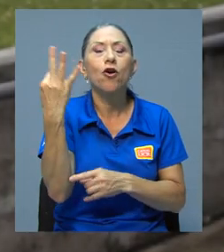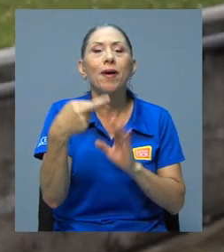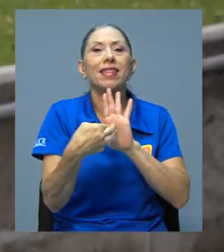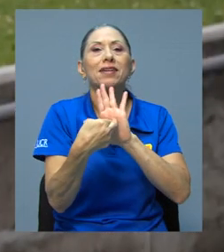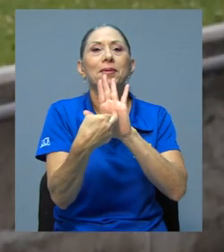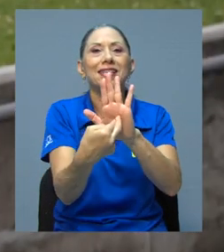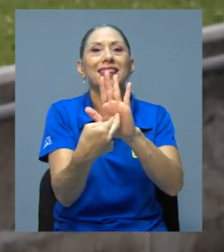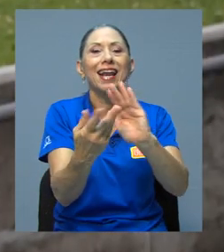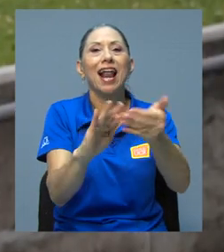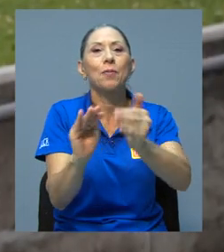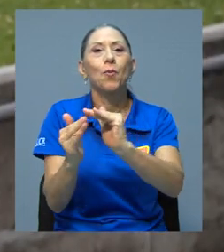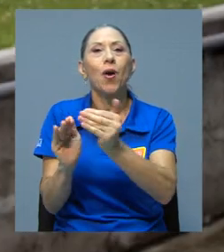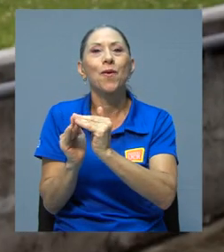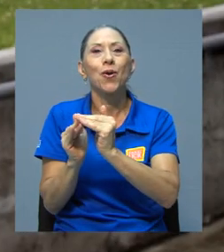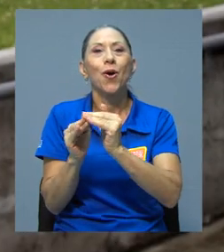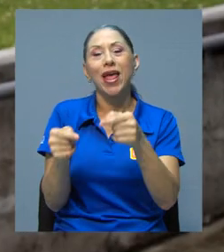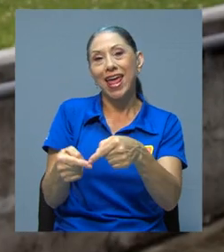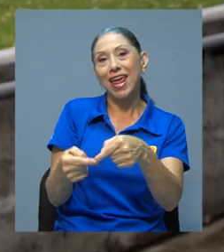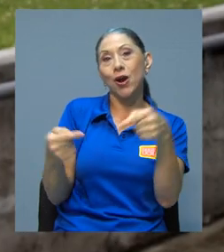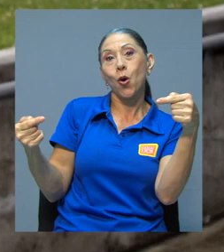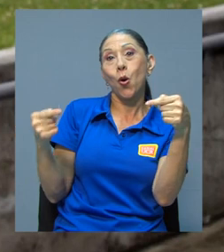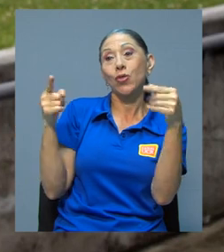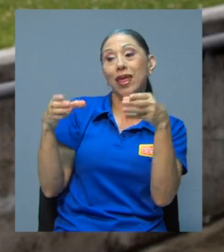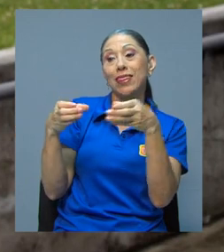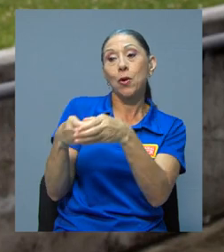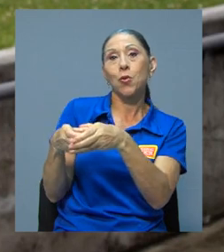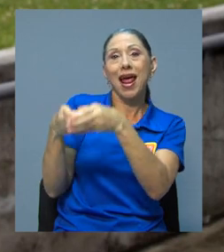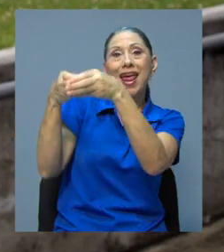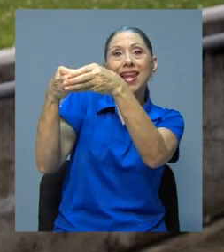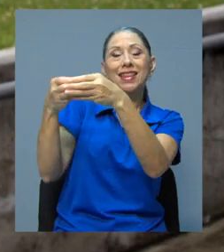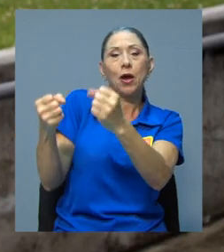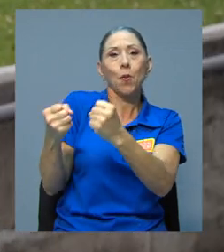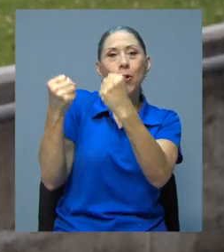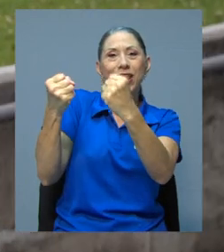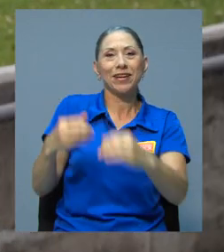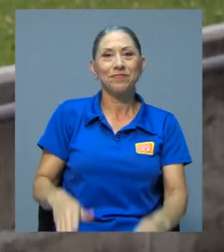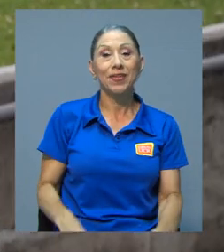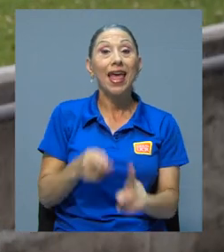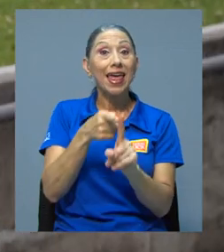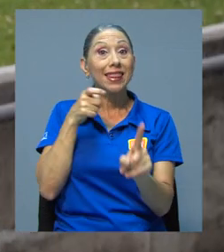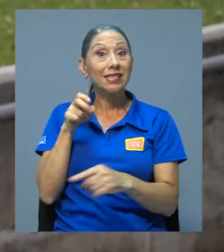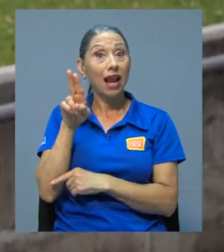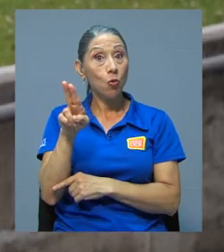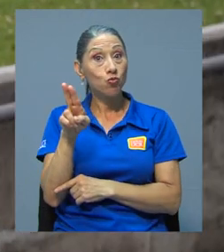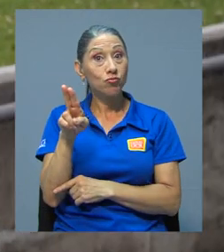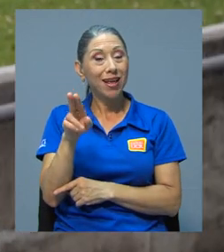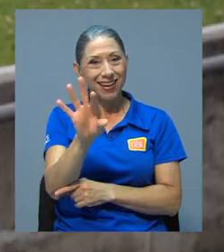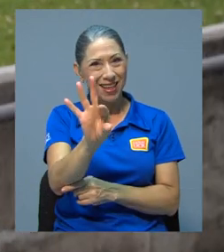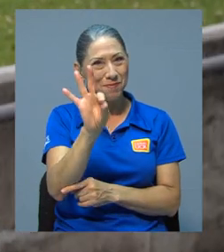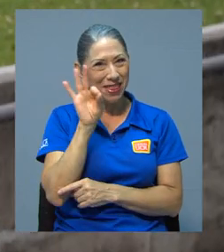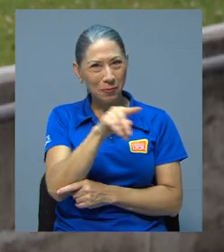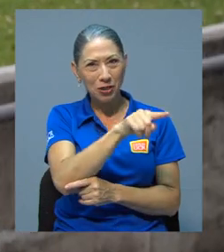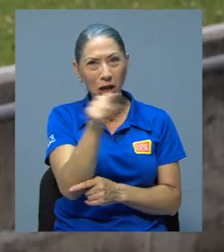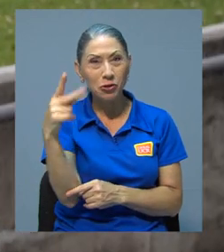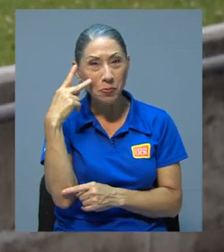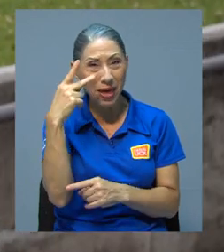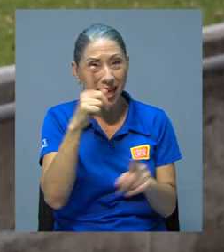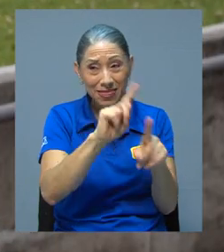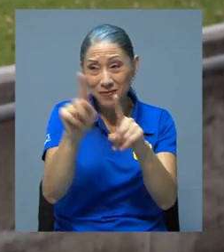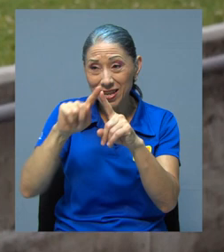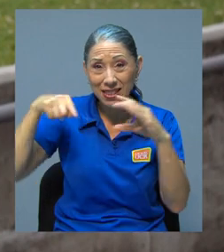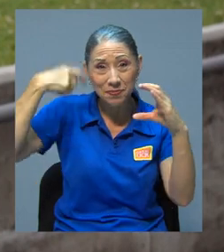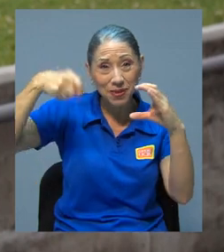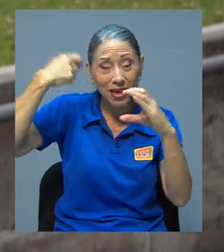de representar al pueblo en contra de una élite o poder. Desde la U le invitamos a que recorra estos